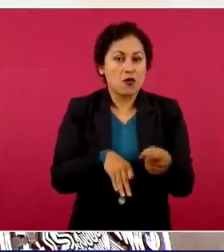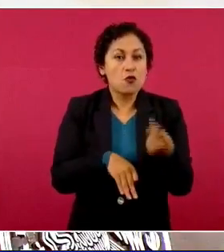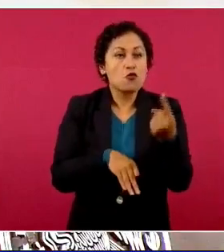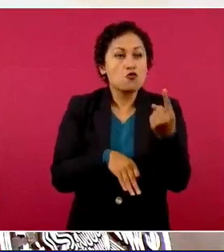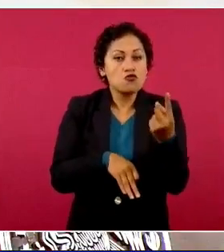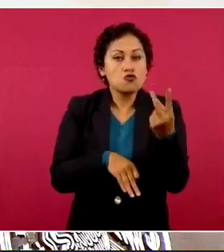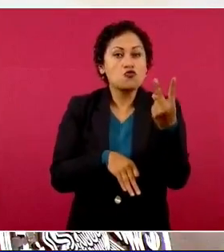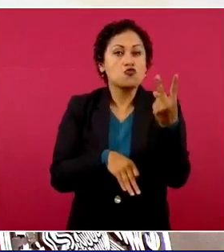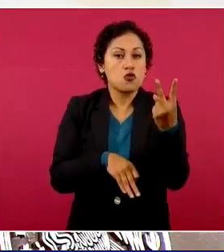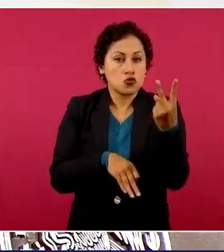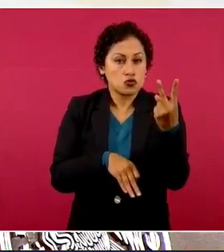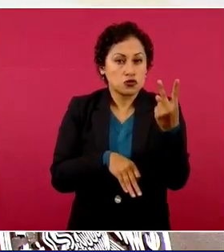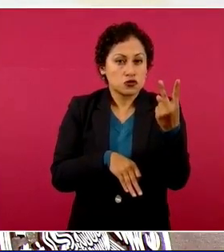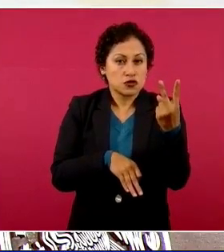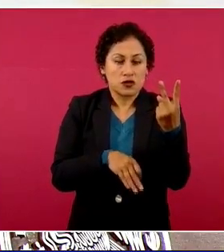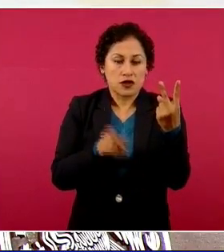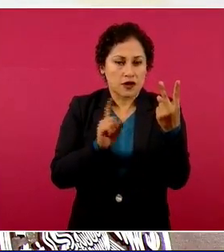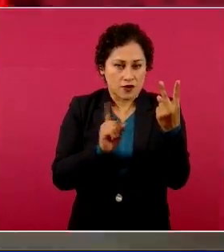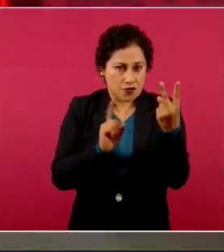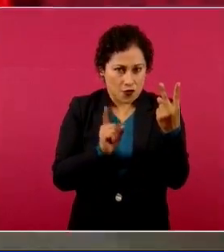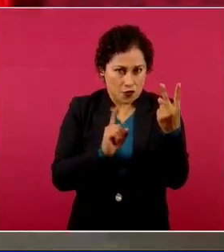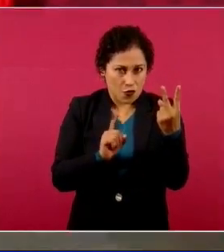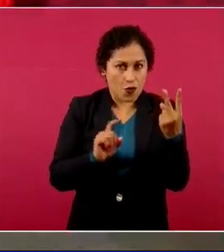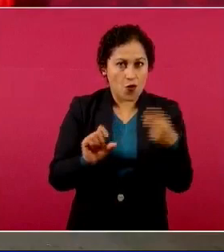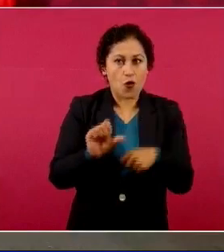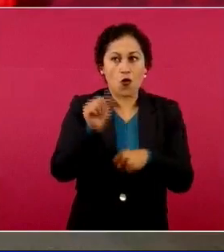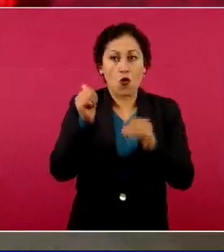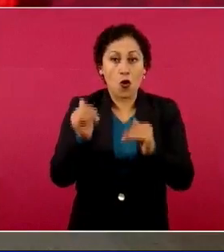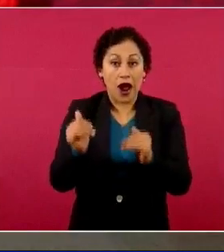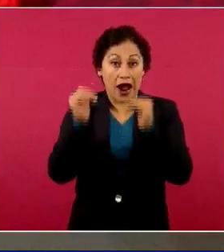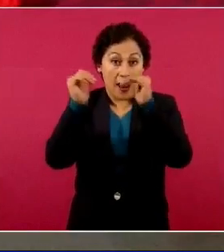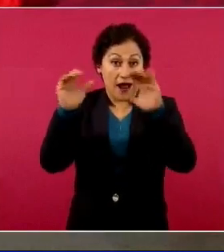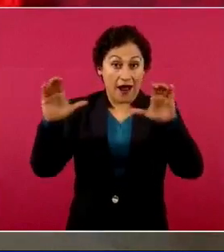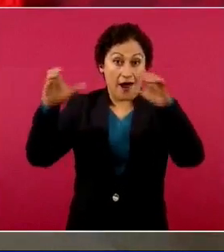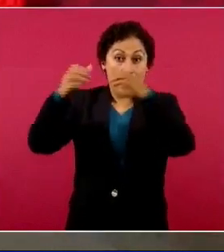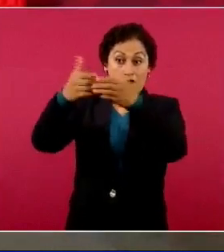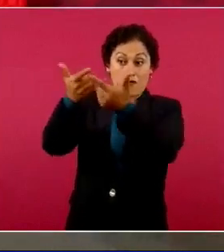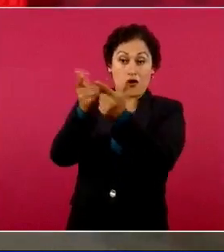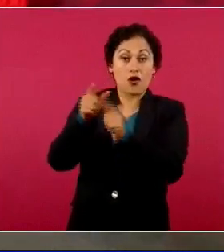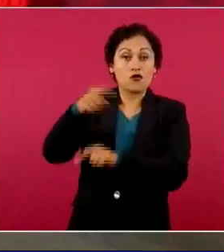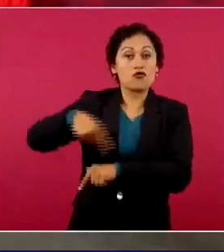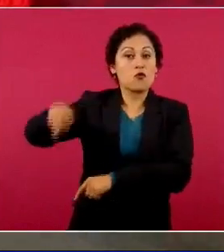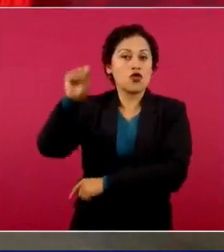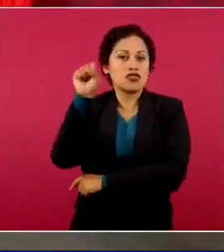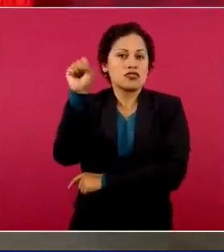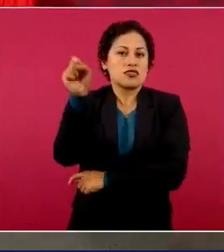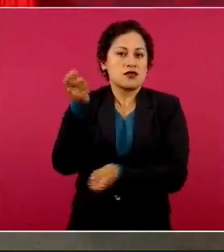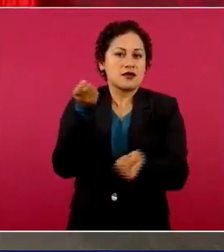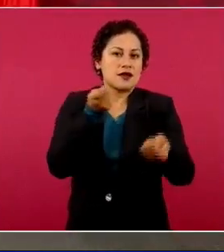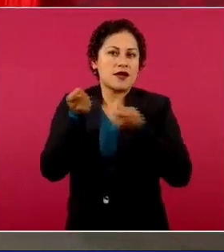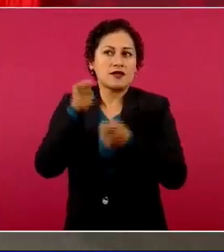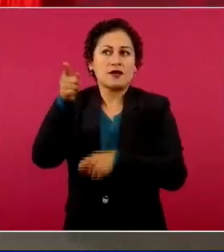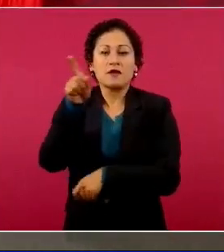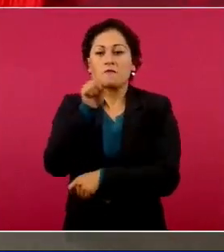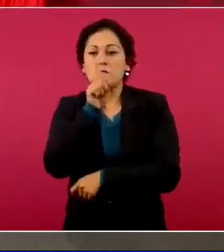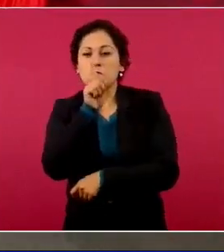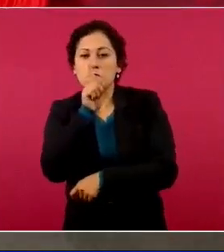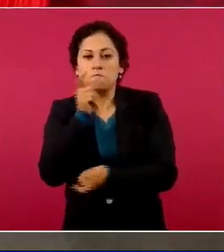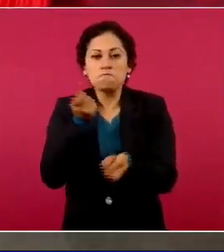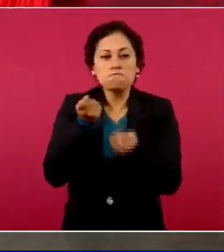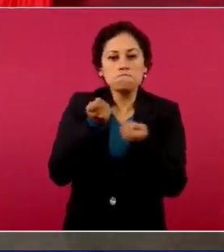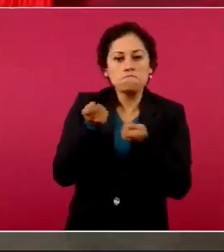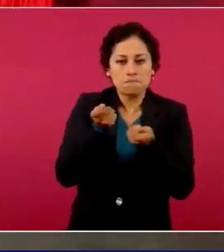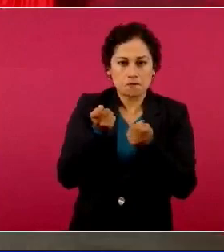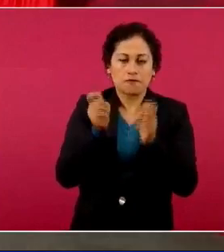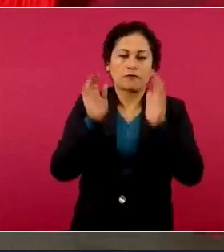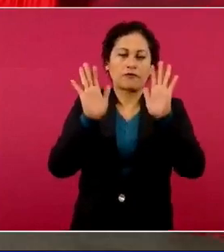camiones. No, es que hay sindicatos, no generalizo, pero hay